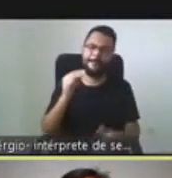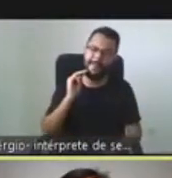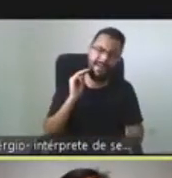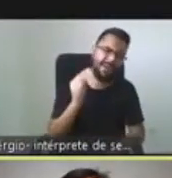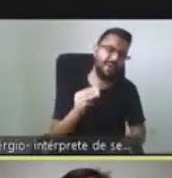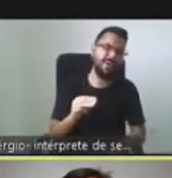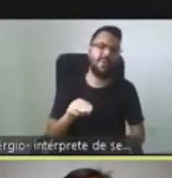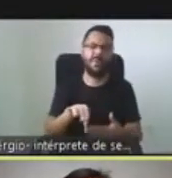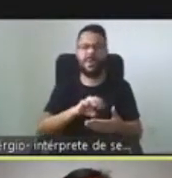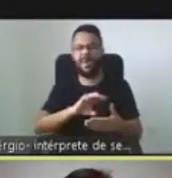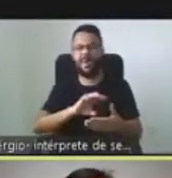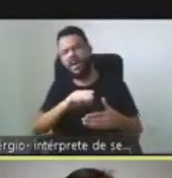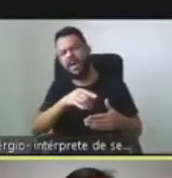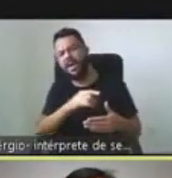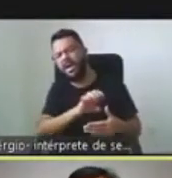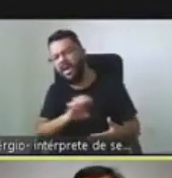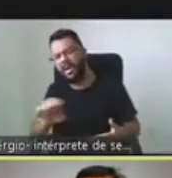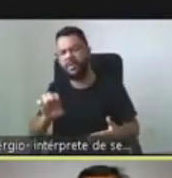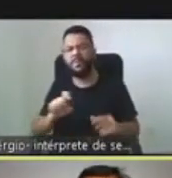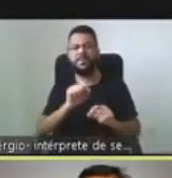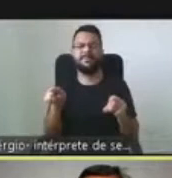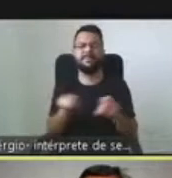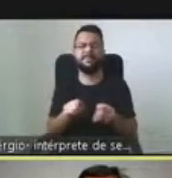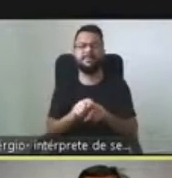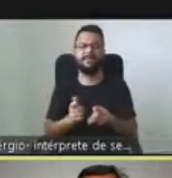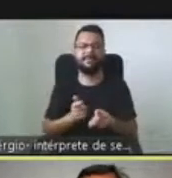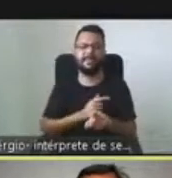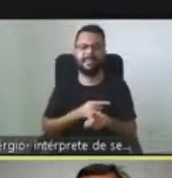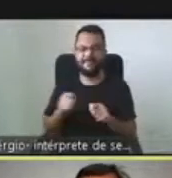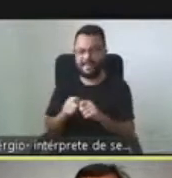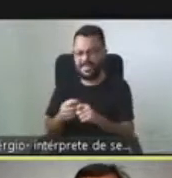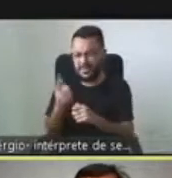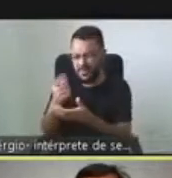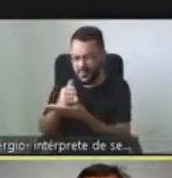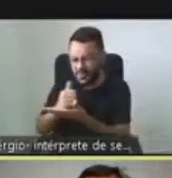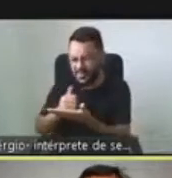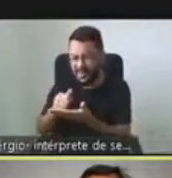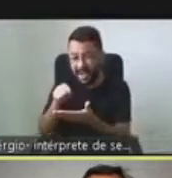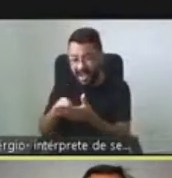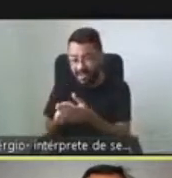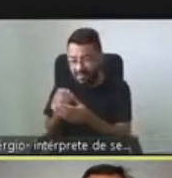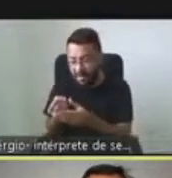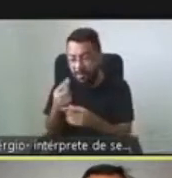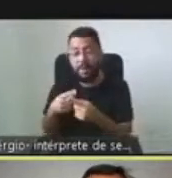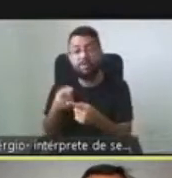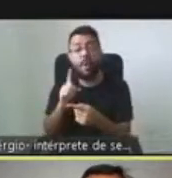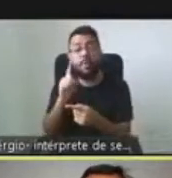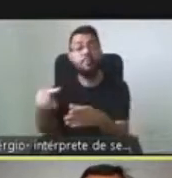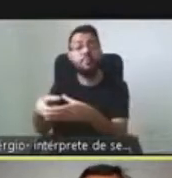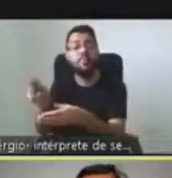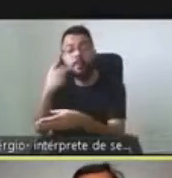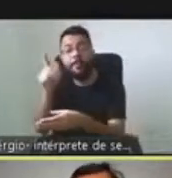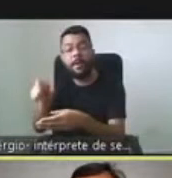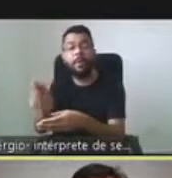de una molécula para hacer un medicamento y eso es sumamente costoso, por lo que solamente pueden